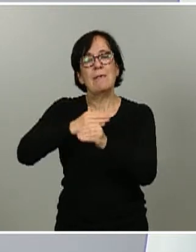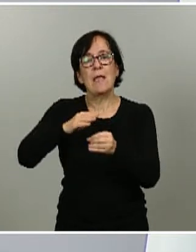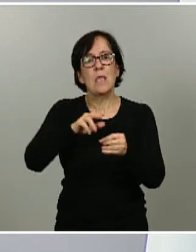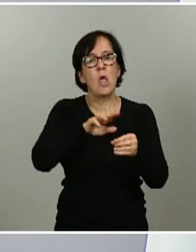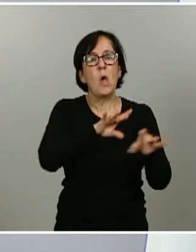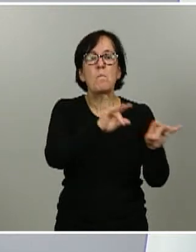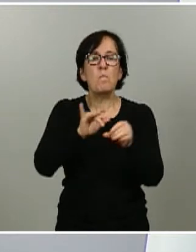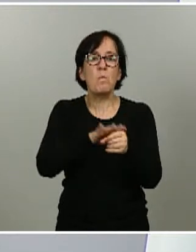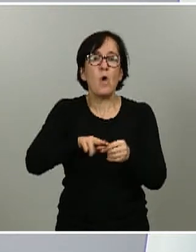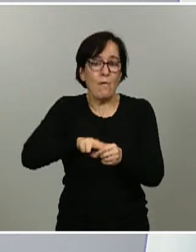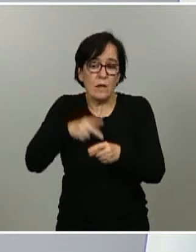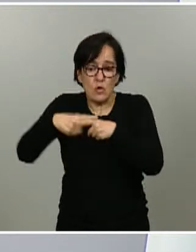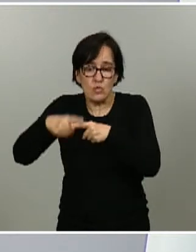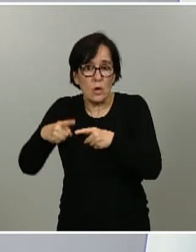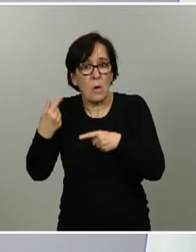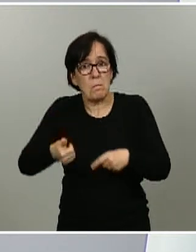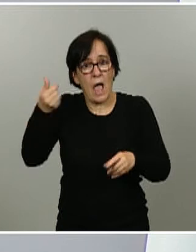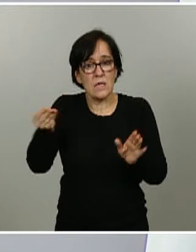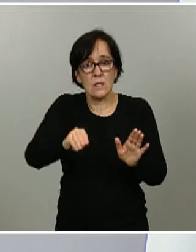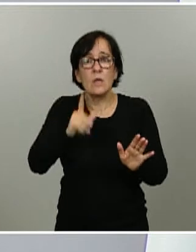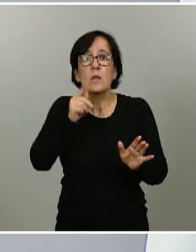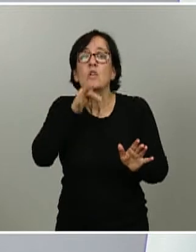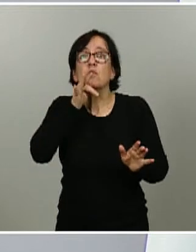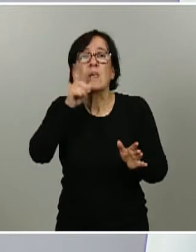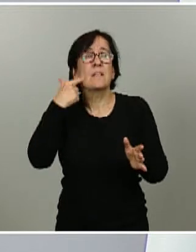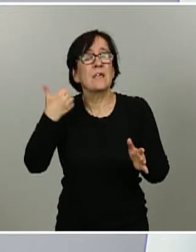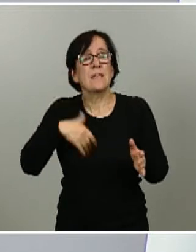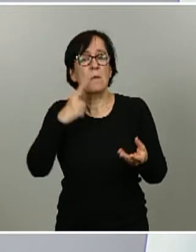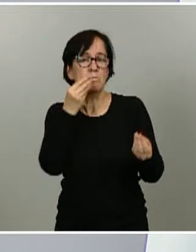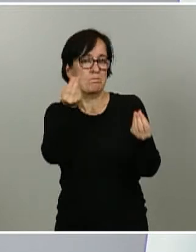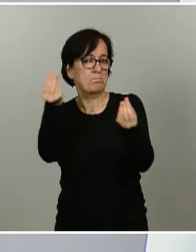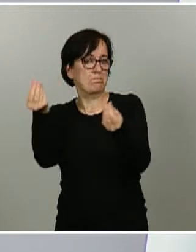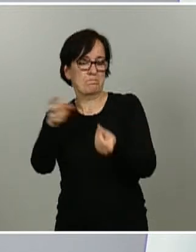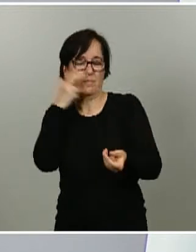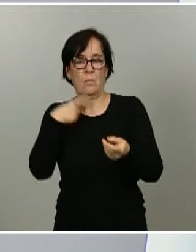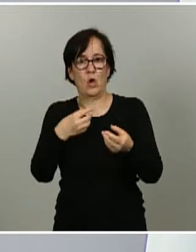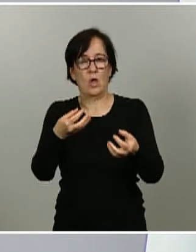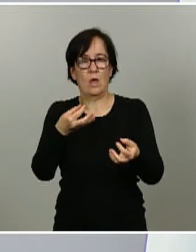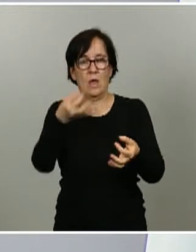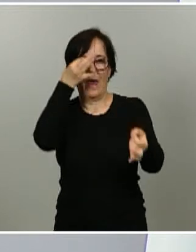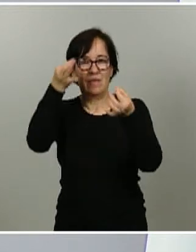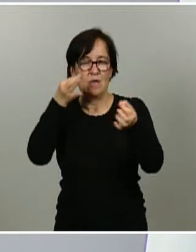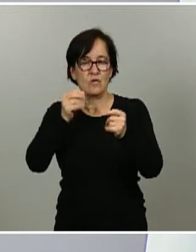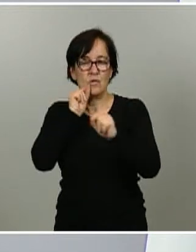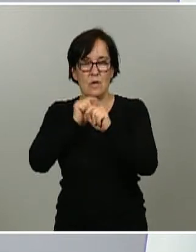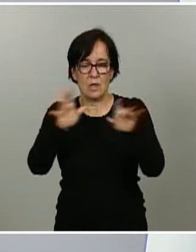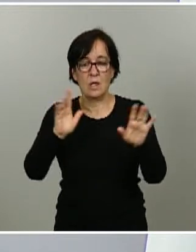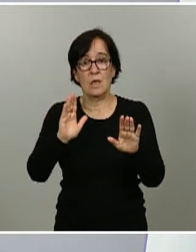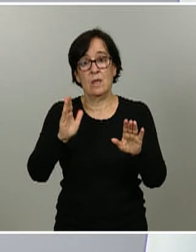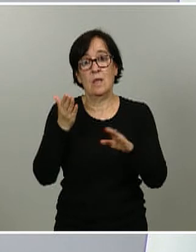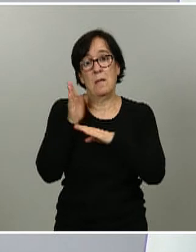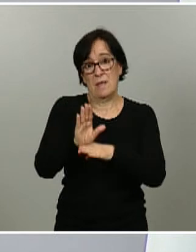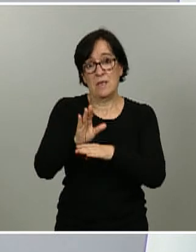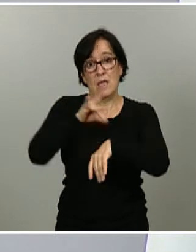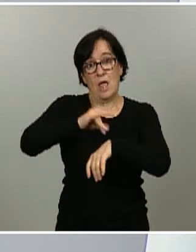elemento más que por otra parte no está muy lejos de lo que ya podíamos intuir con los datos epidemiológicos que cada día presenta el doctor Simón y que se hacen